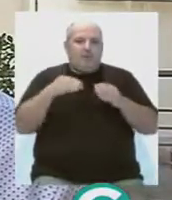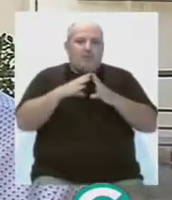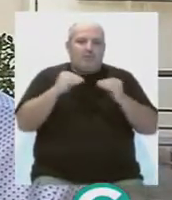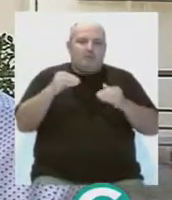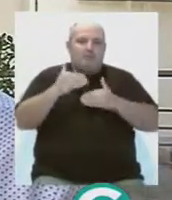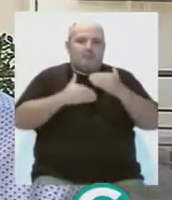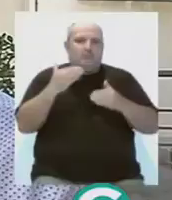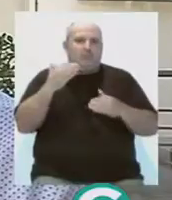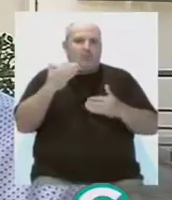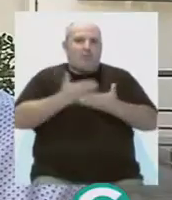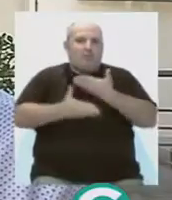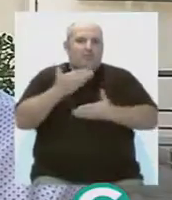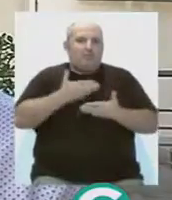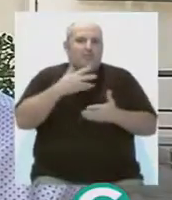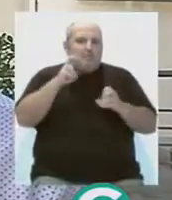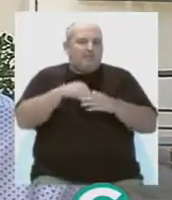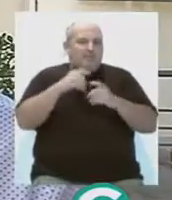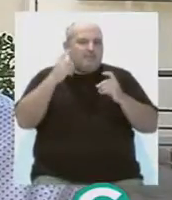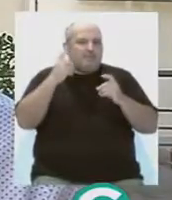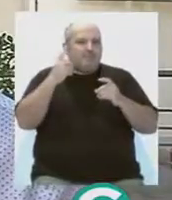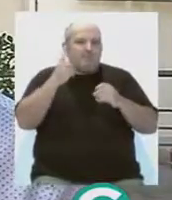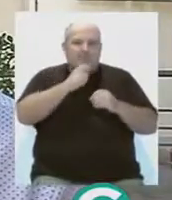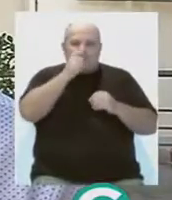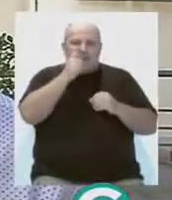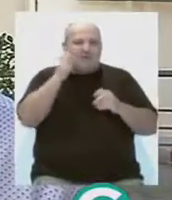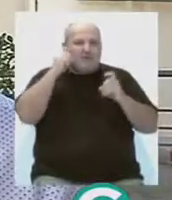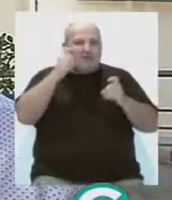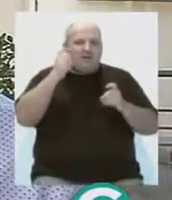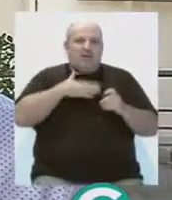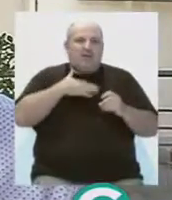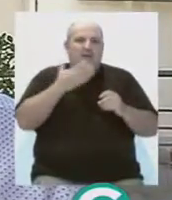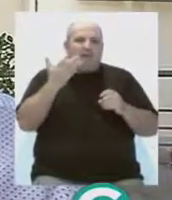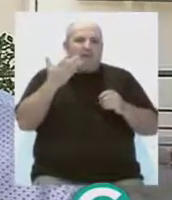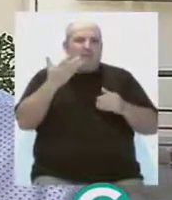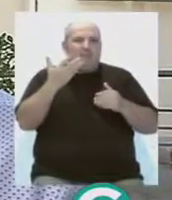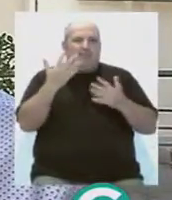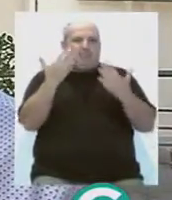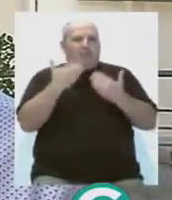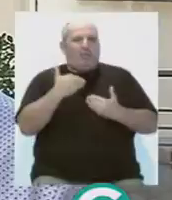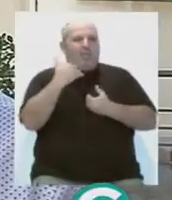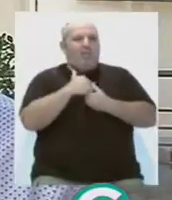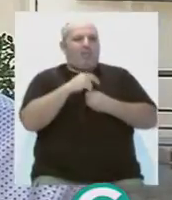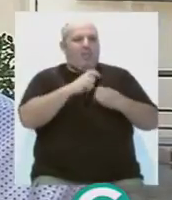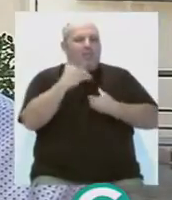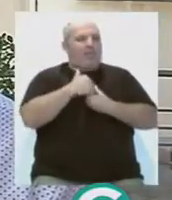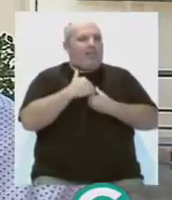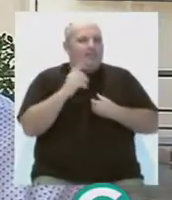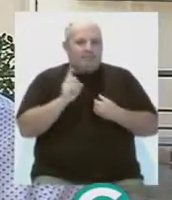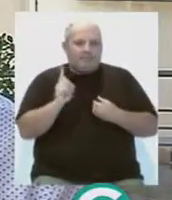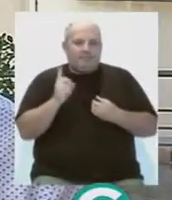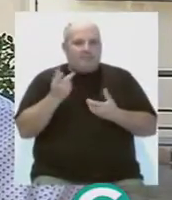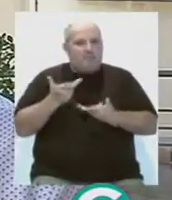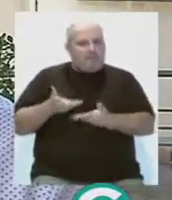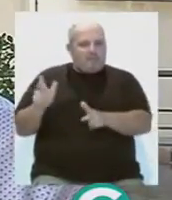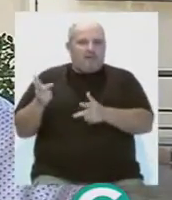Andalucía hemos llevado a cabo una gran colaboración, pues habría que pedirle al Partido Socialista que deje ese electoralismo, ¿no?, que trate de dejar eso a un lado y